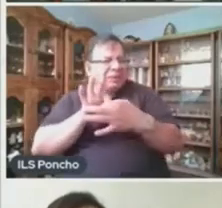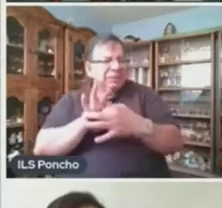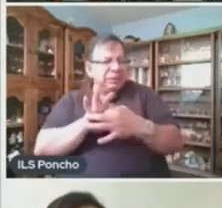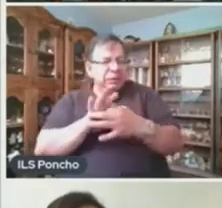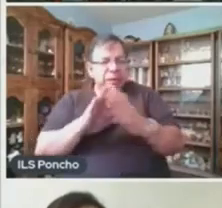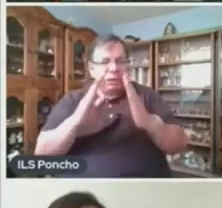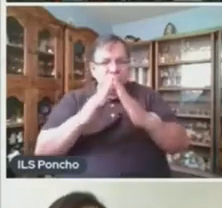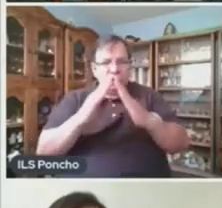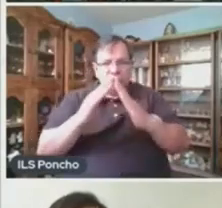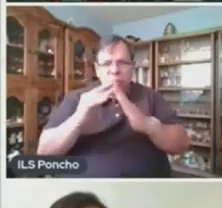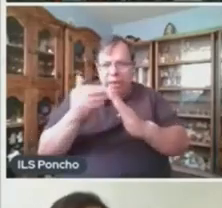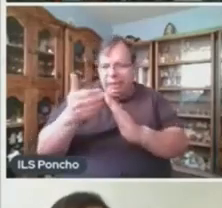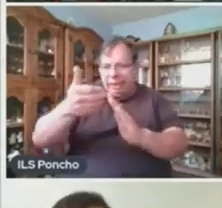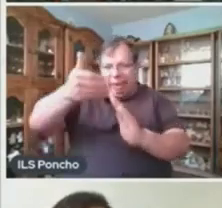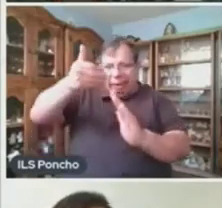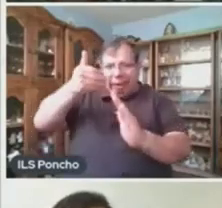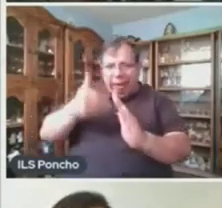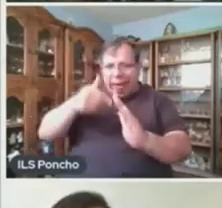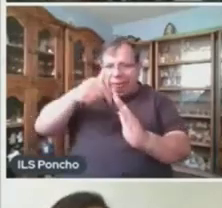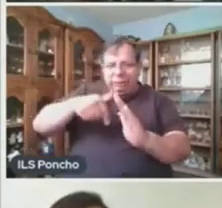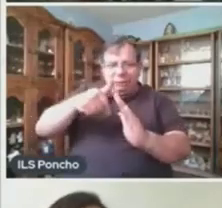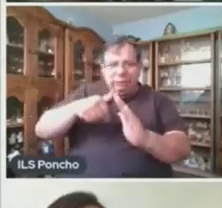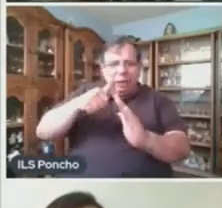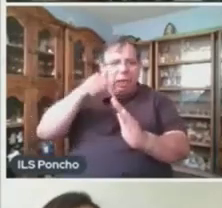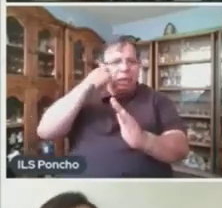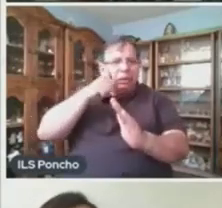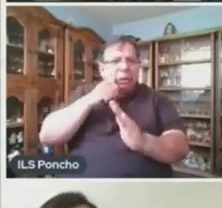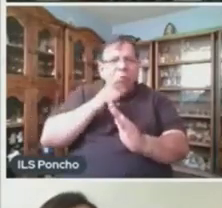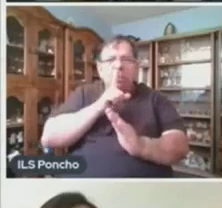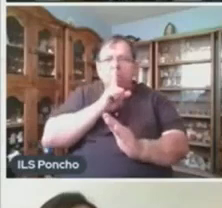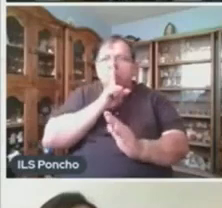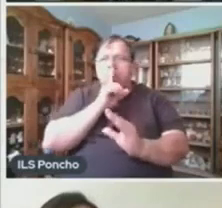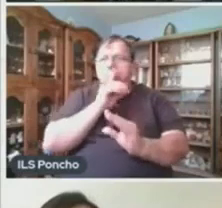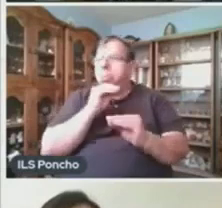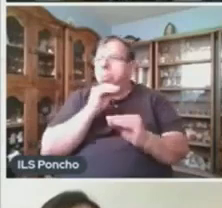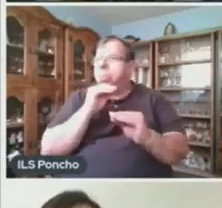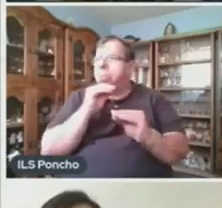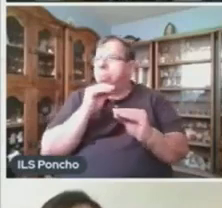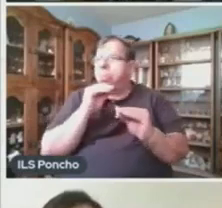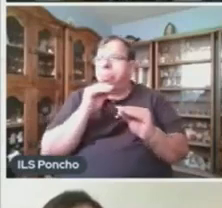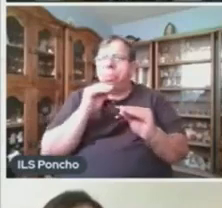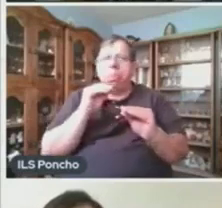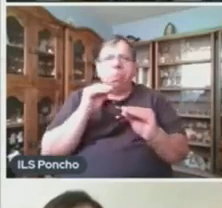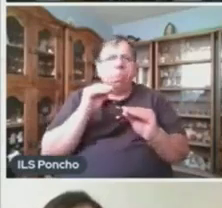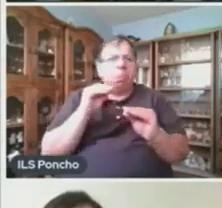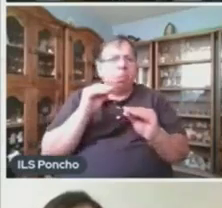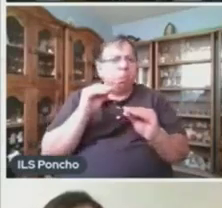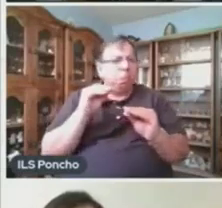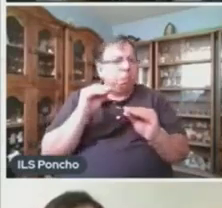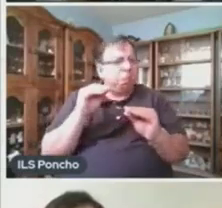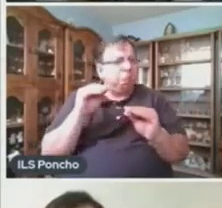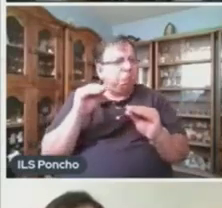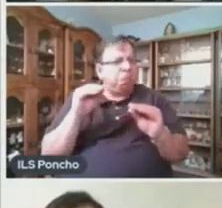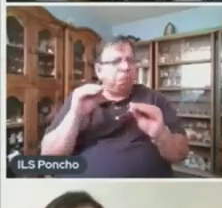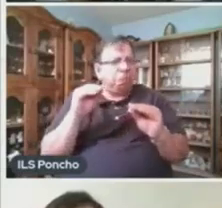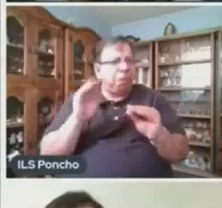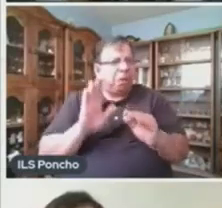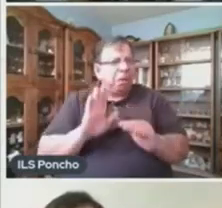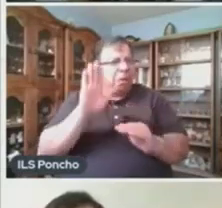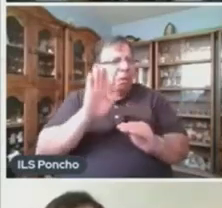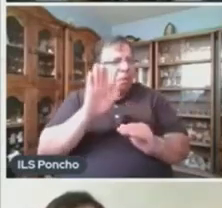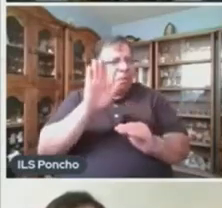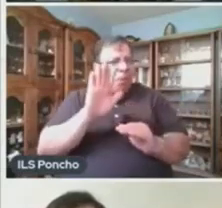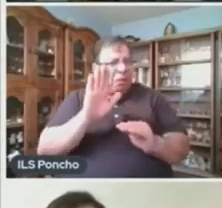trasera De su casa Era siempre Silenciosa A su vez Daba la impresión De que fuera Un